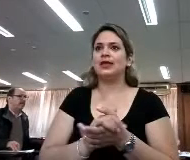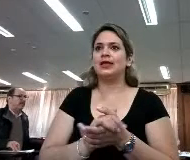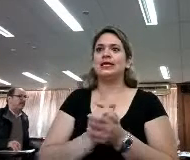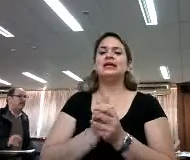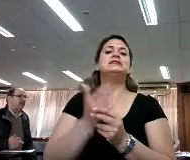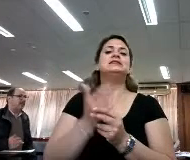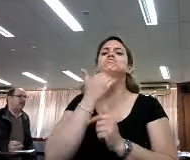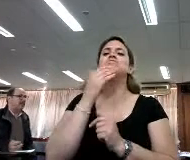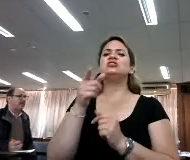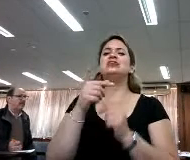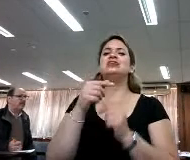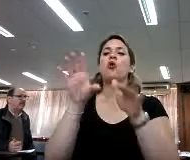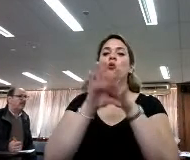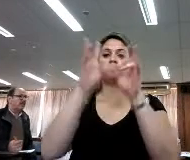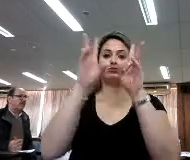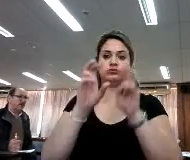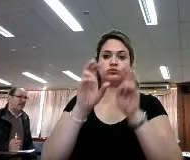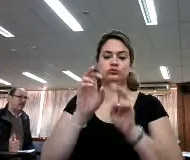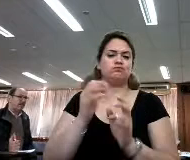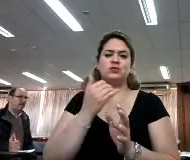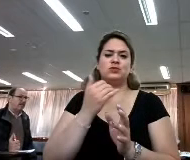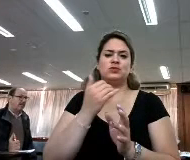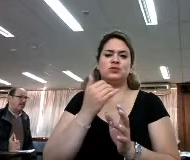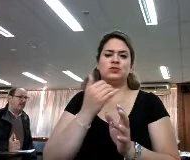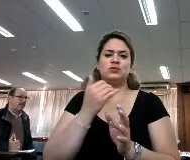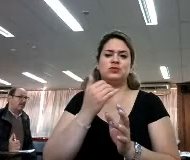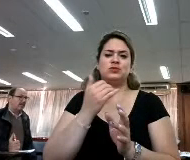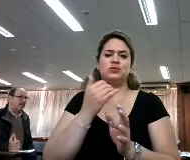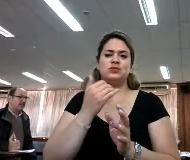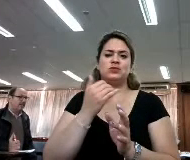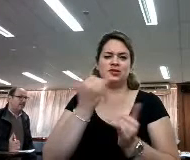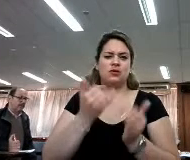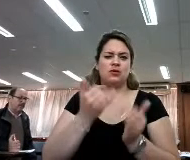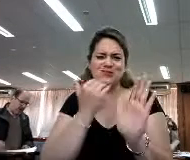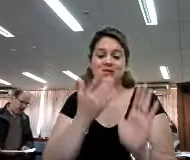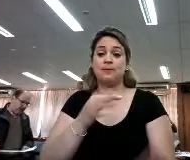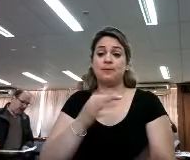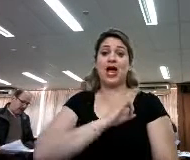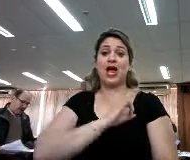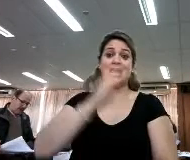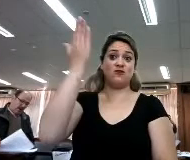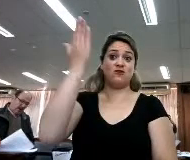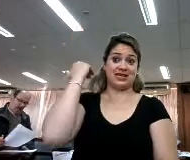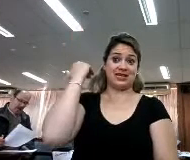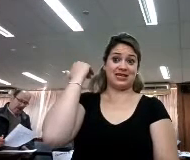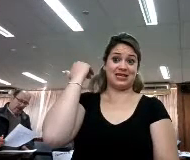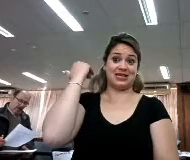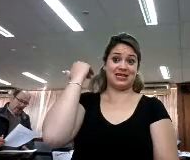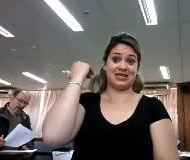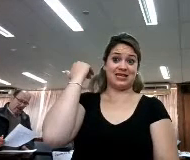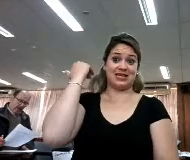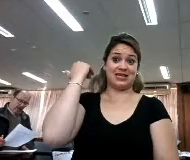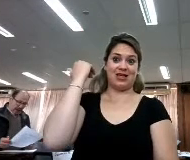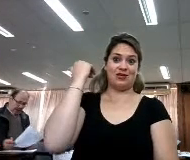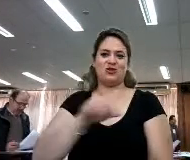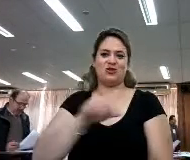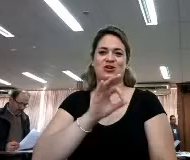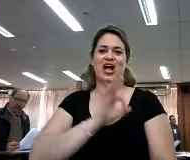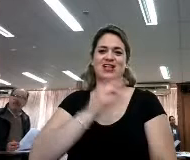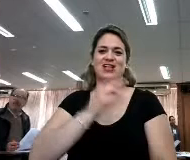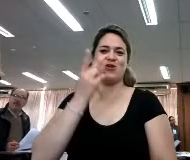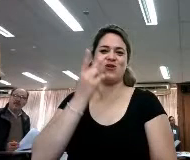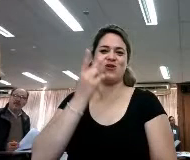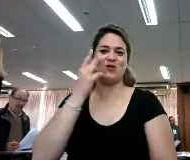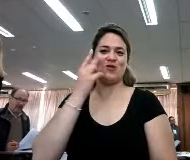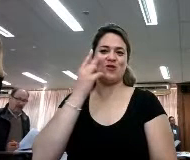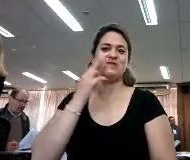demuestre justo el año pasado o principios de este año se publicó el estudio de un observatorio